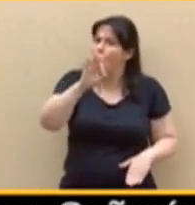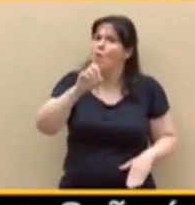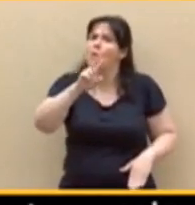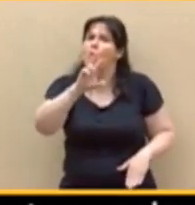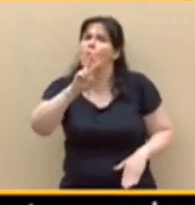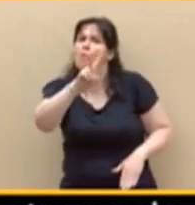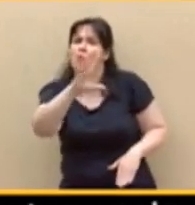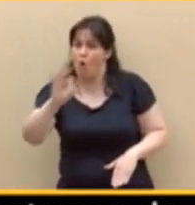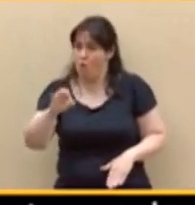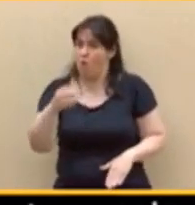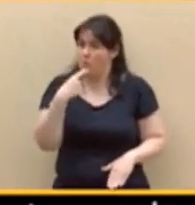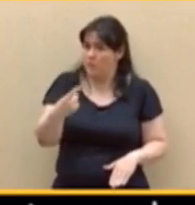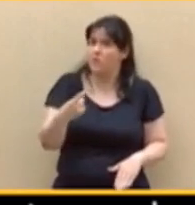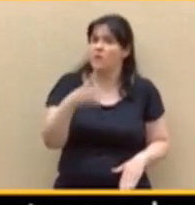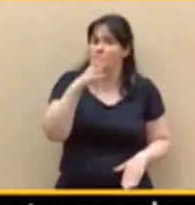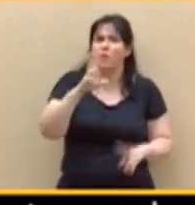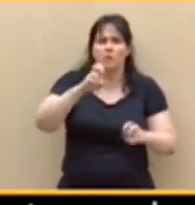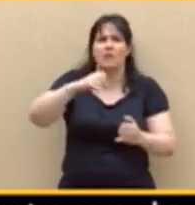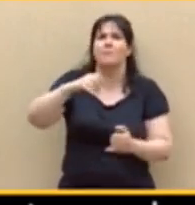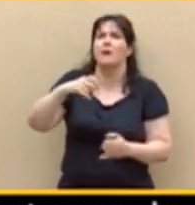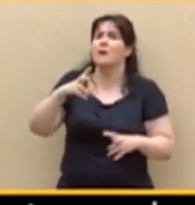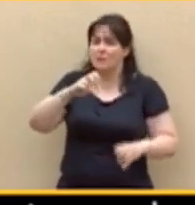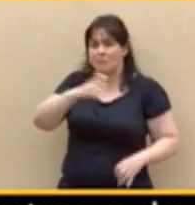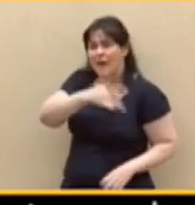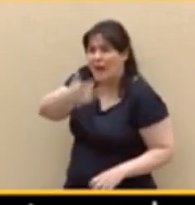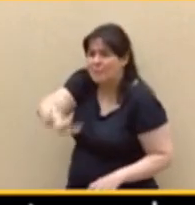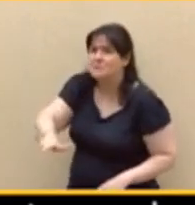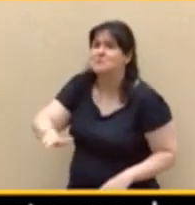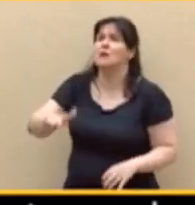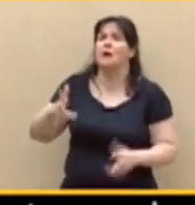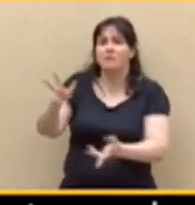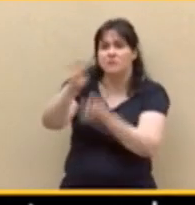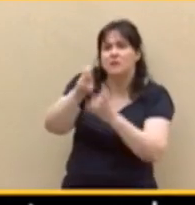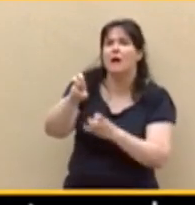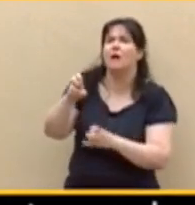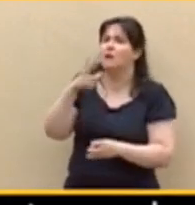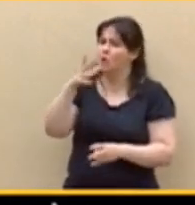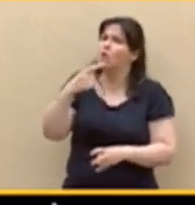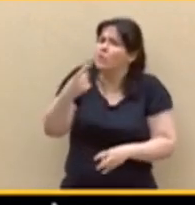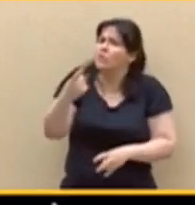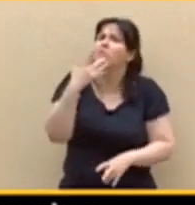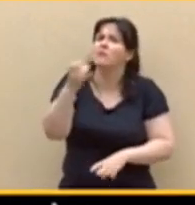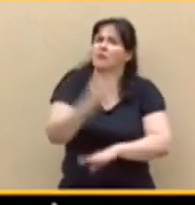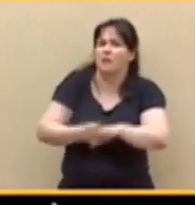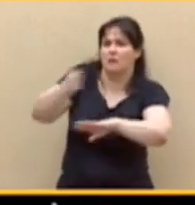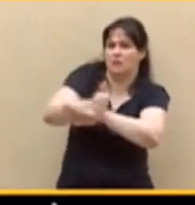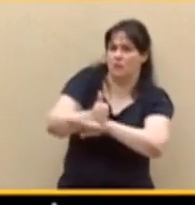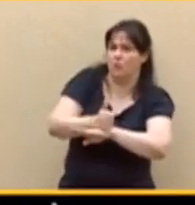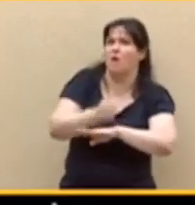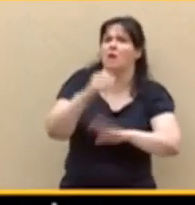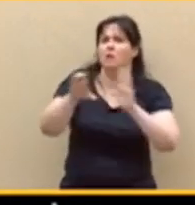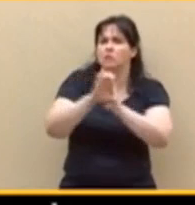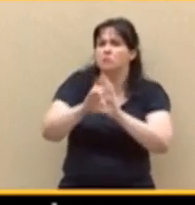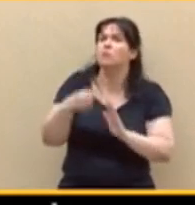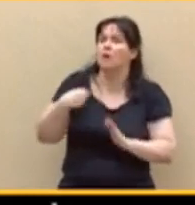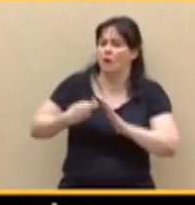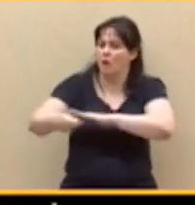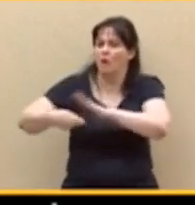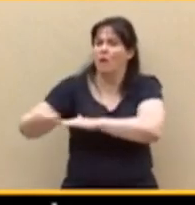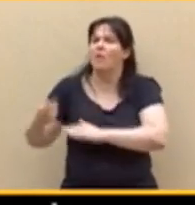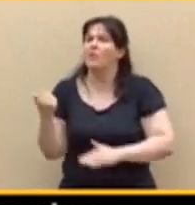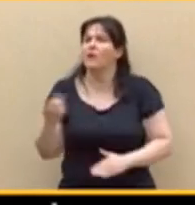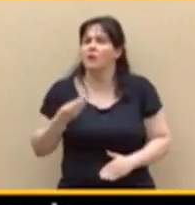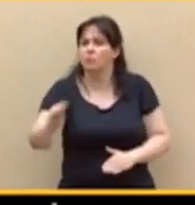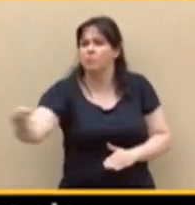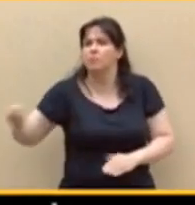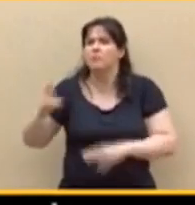Amnistía fiscal inconstitucional, y no lo digo yo, lo dice el Tribunal Constitucional. Mordidas a cambio de obra pública, lo están diciendo los jueces y los fiscales, no yo,